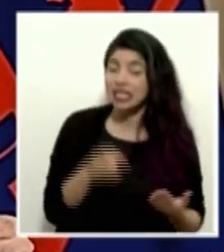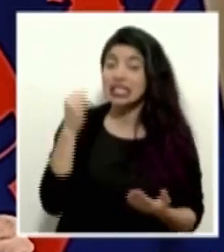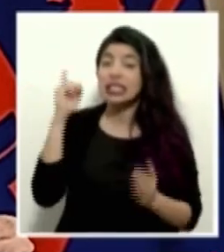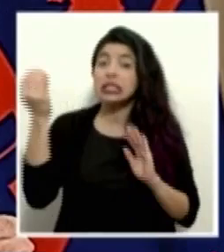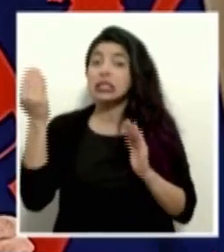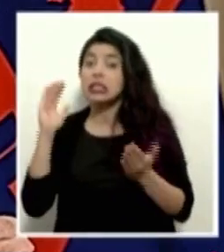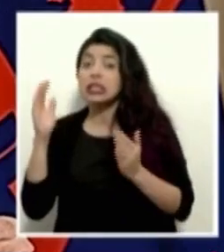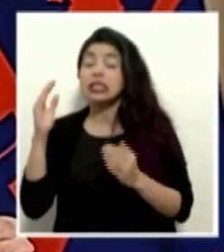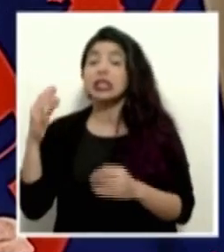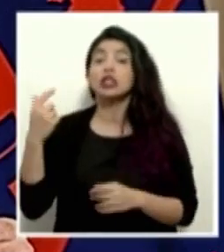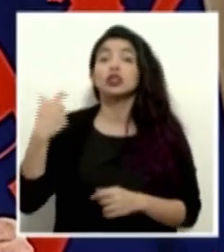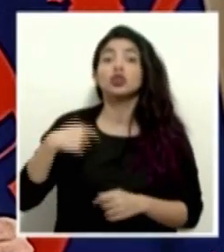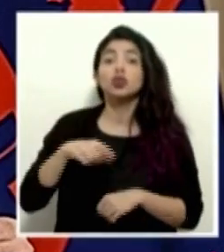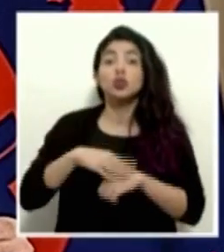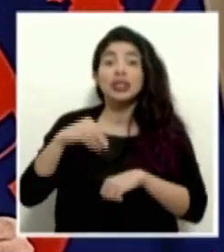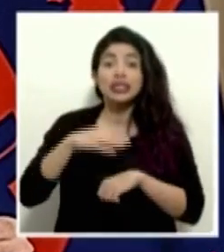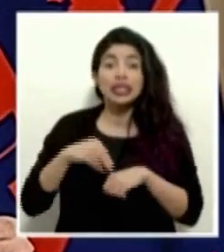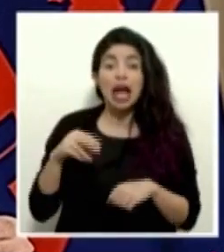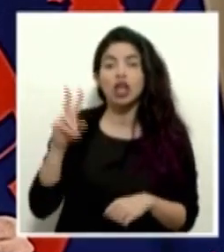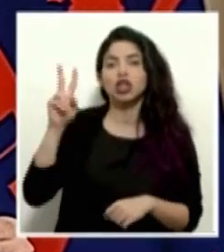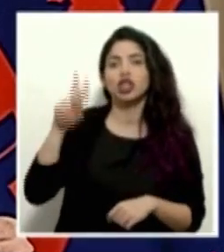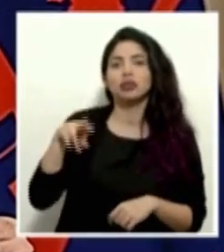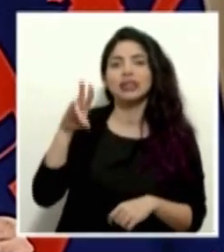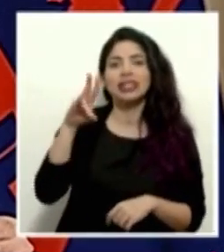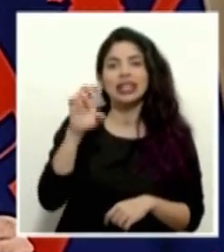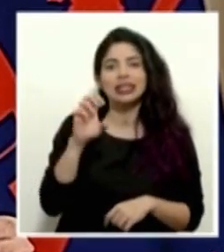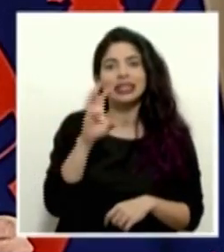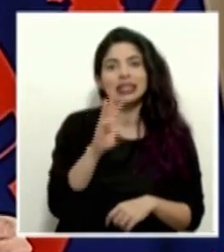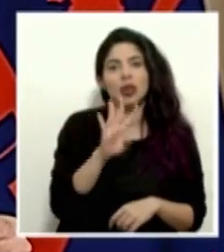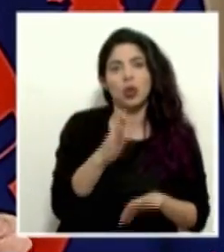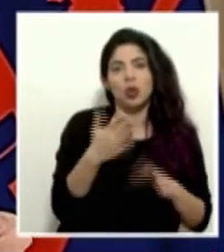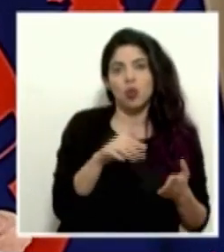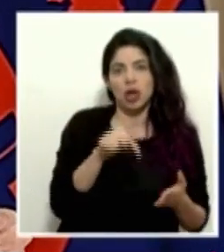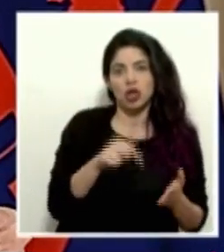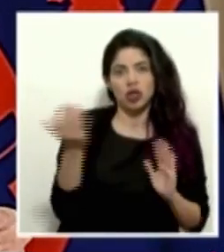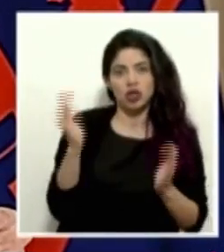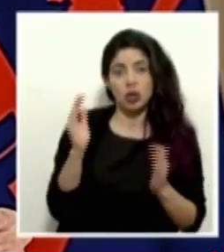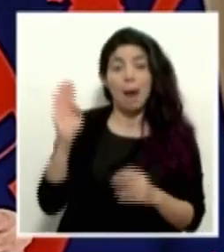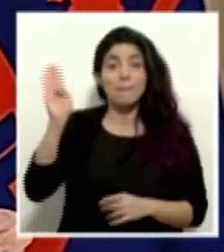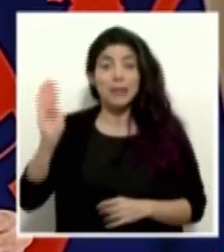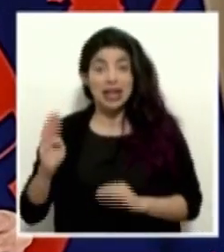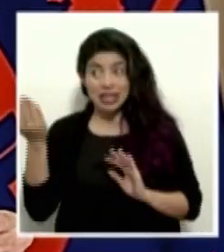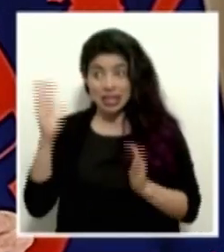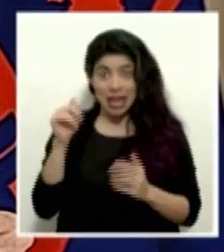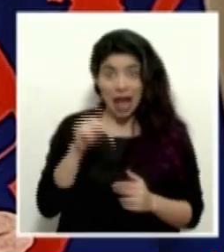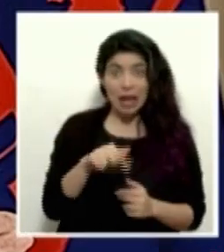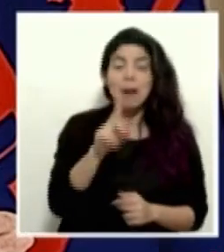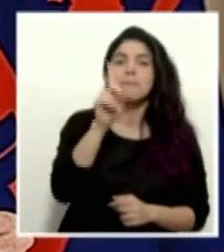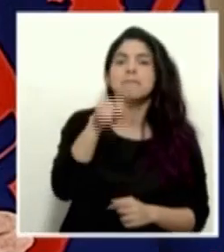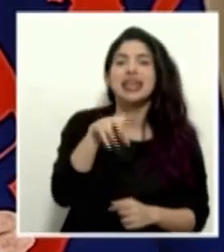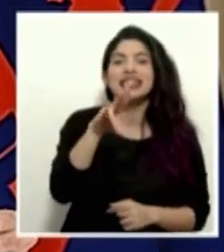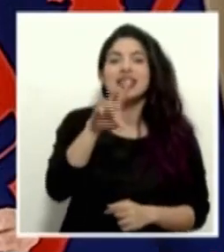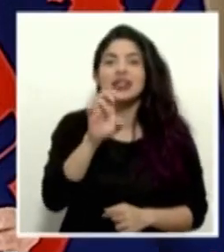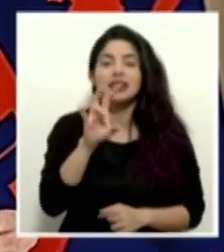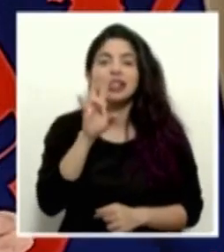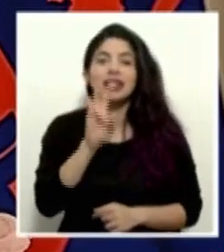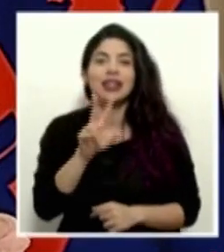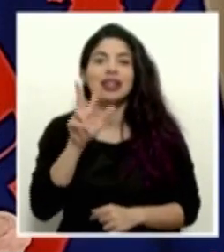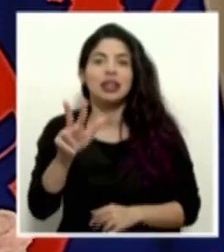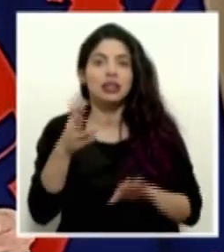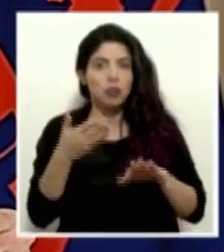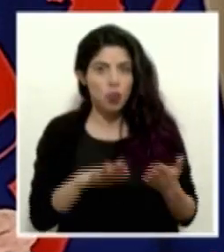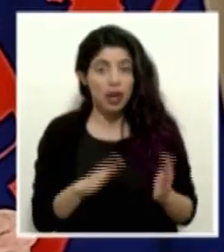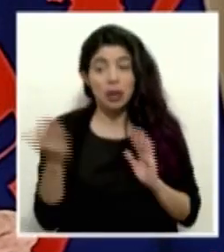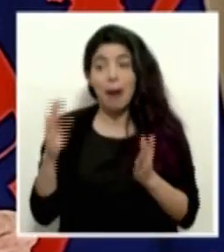La misma tasa que Suecia, 2.764 muertos. Brasil, 1.773